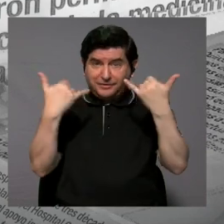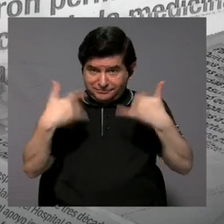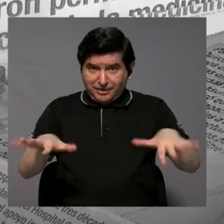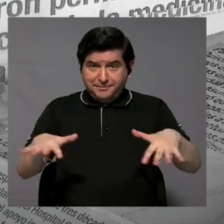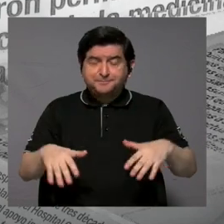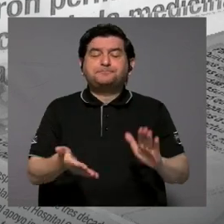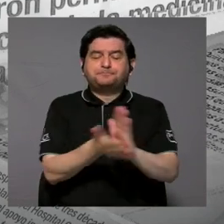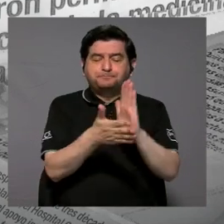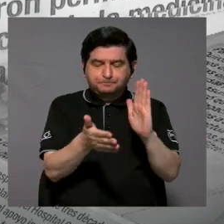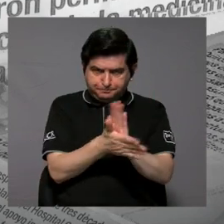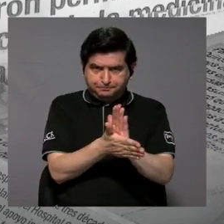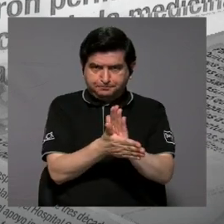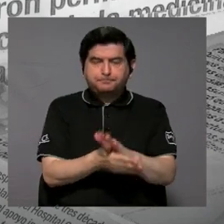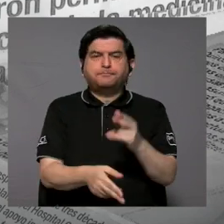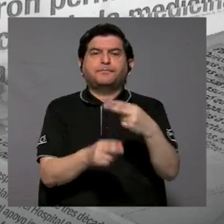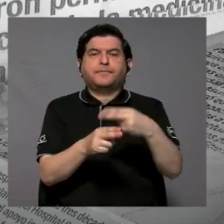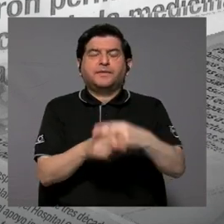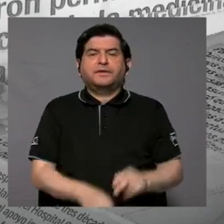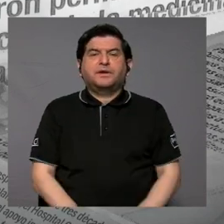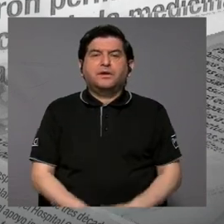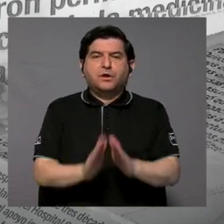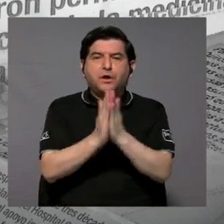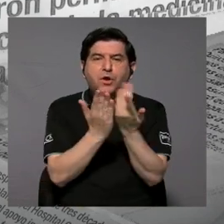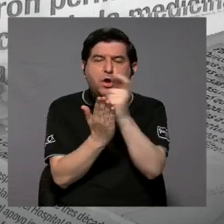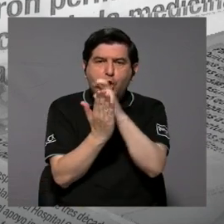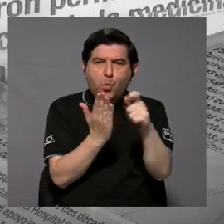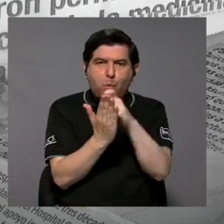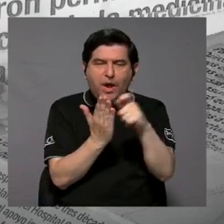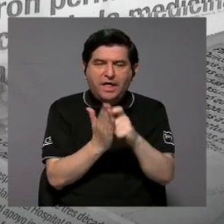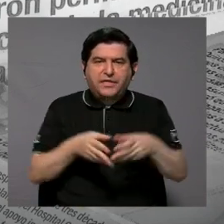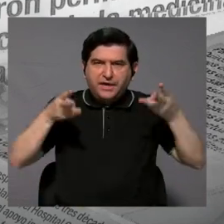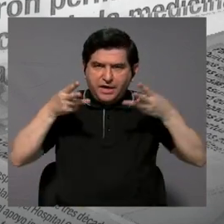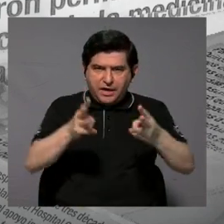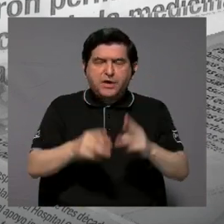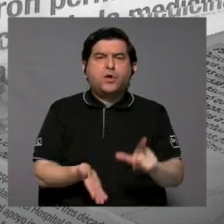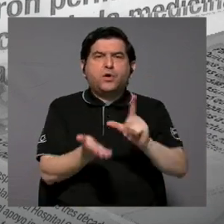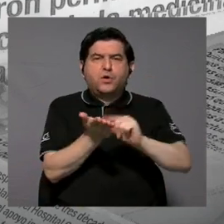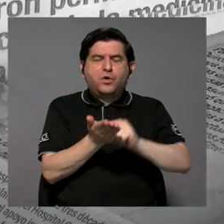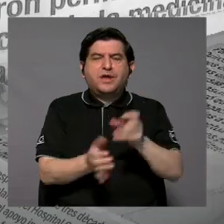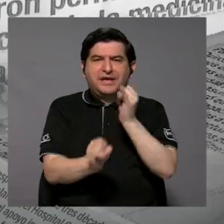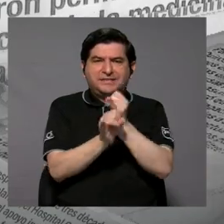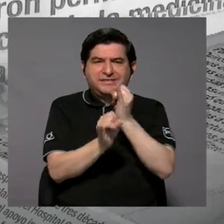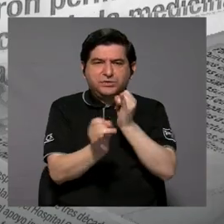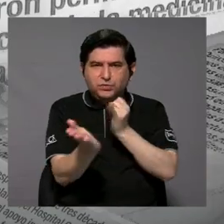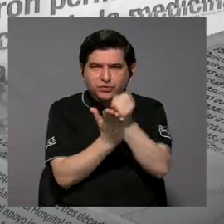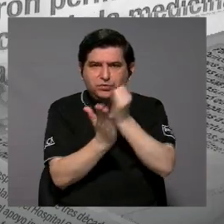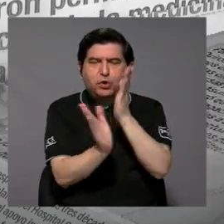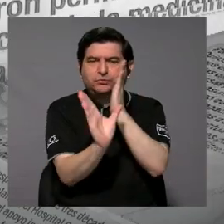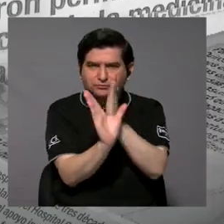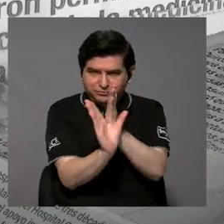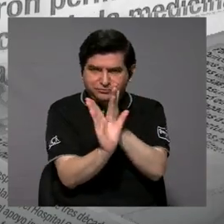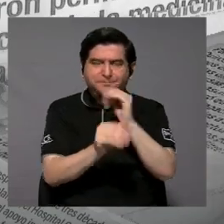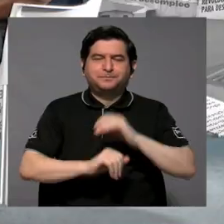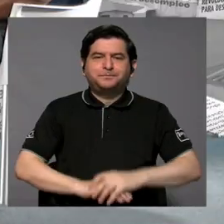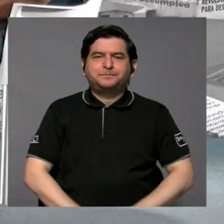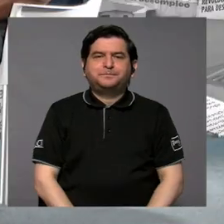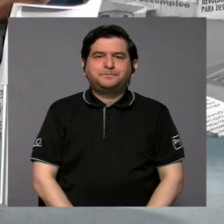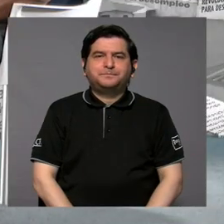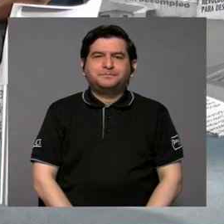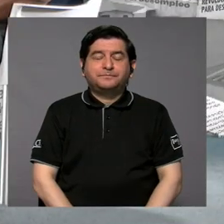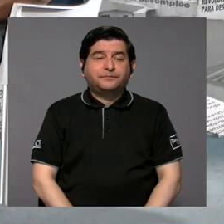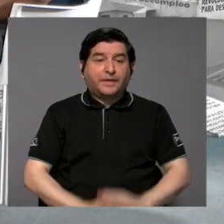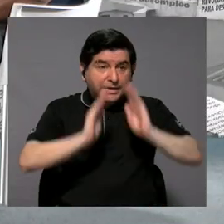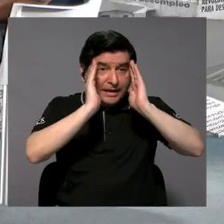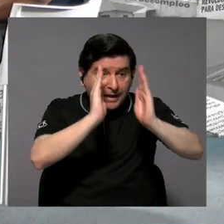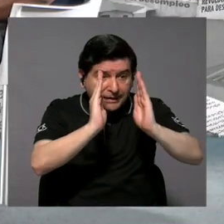un documento que se llama Cuaderno Metodológico, fue publicado por el Instituto de Investigaciones Psicológicas y